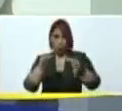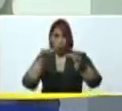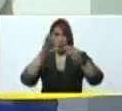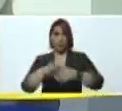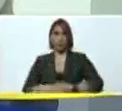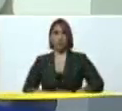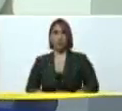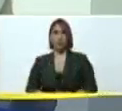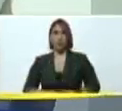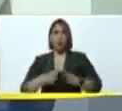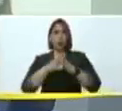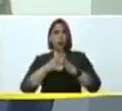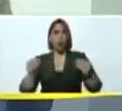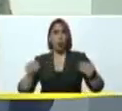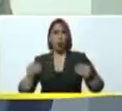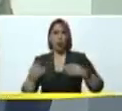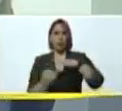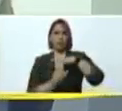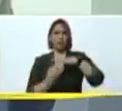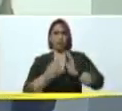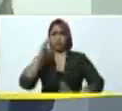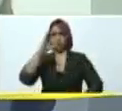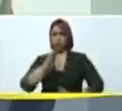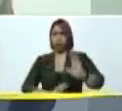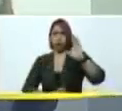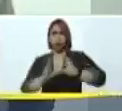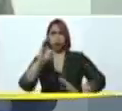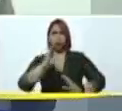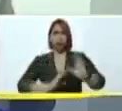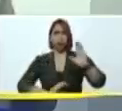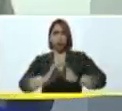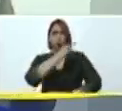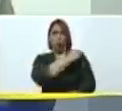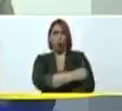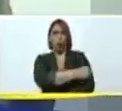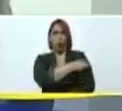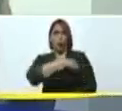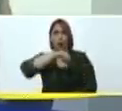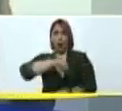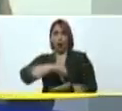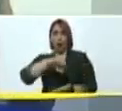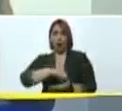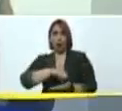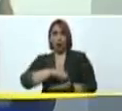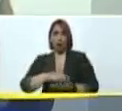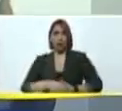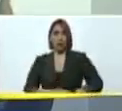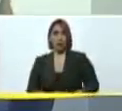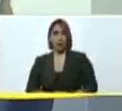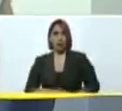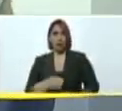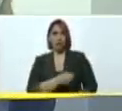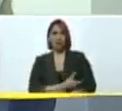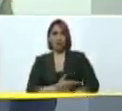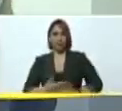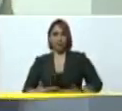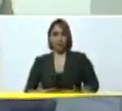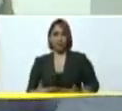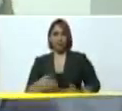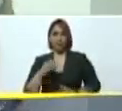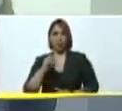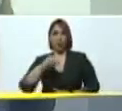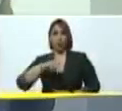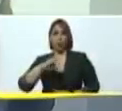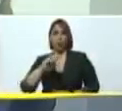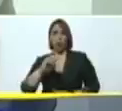todas las instalaciones científicas y hospitalarias del Centro Hemato-Oncológico, Domingo Luciani, las